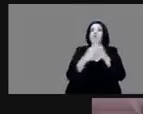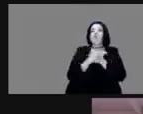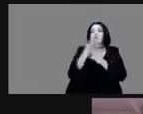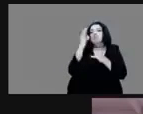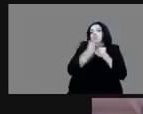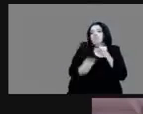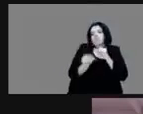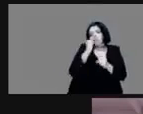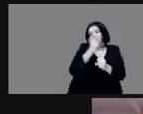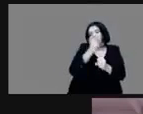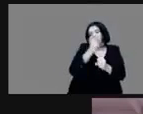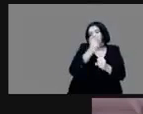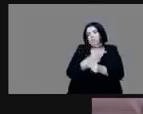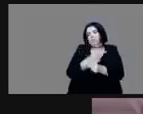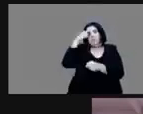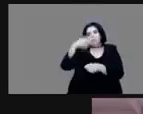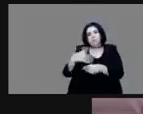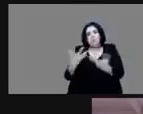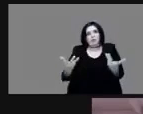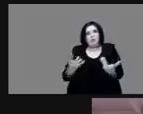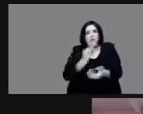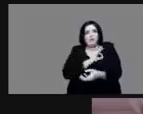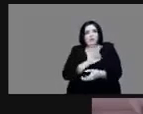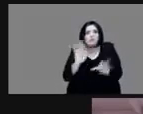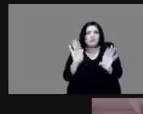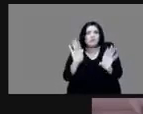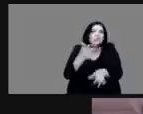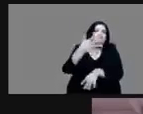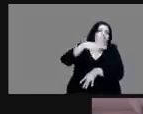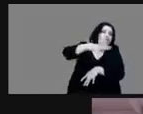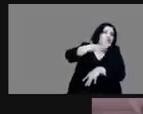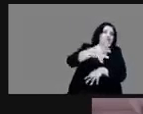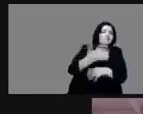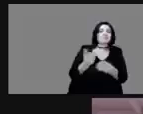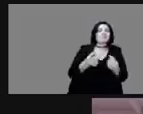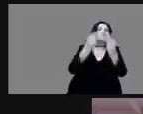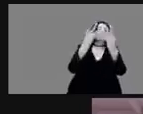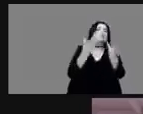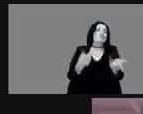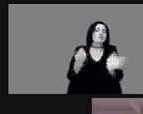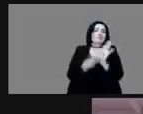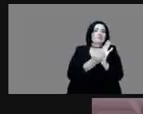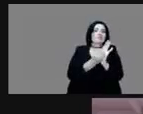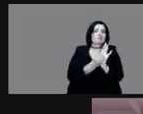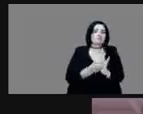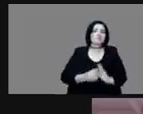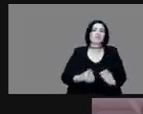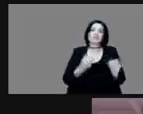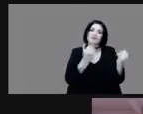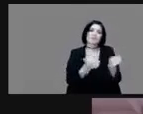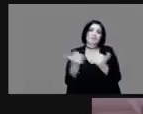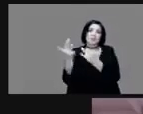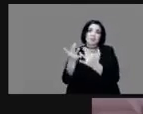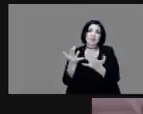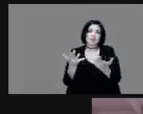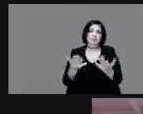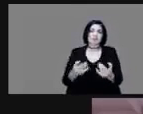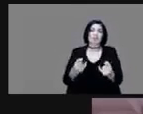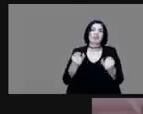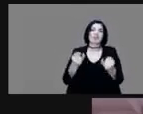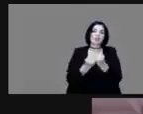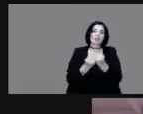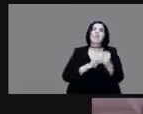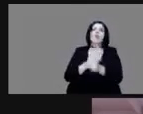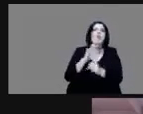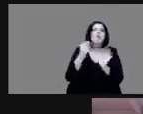para poder, pues, bueno, acercarnos un poco a este tema, ¿no? A la cantidad del oro, qué tipo de oro, por supuesto,